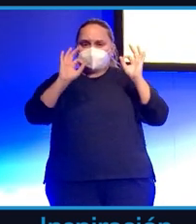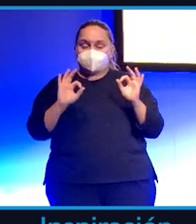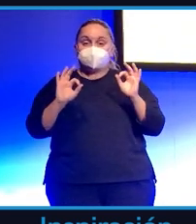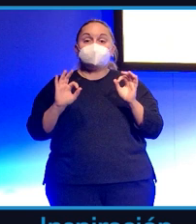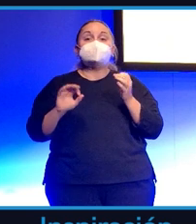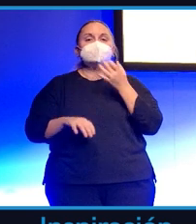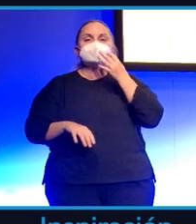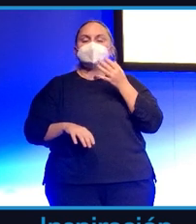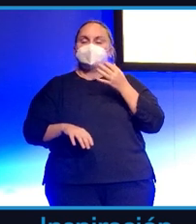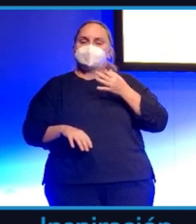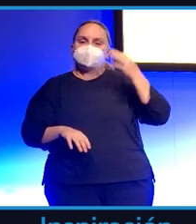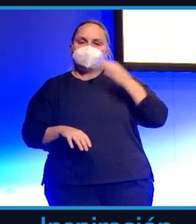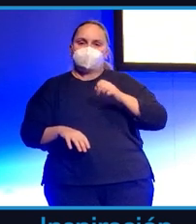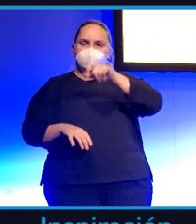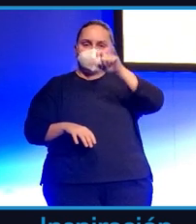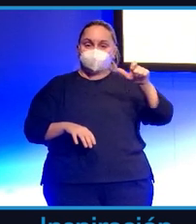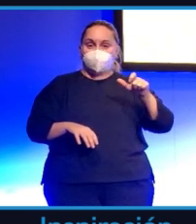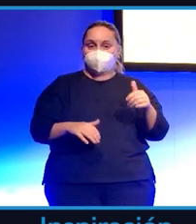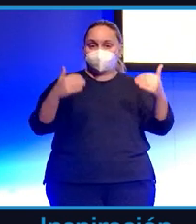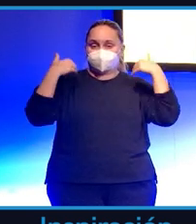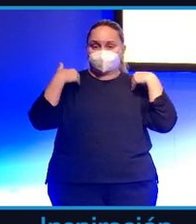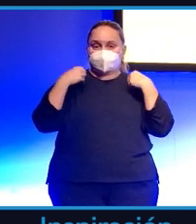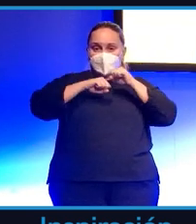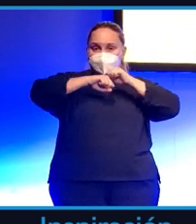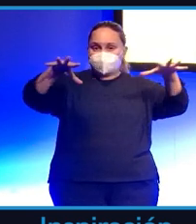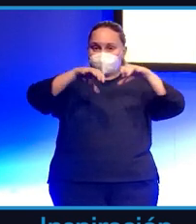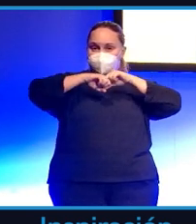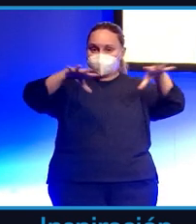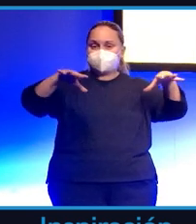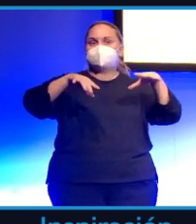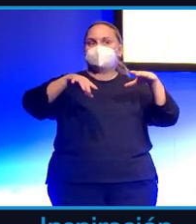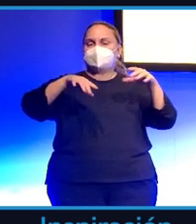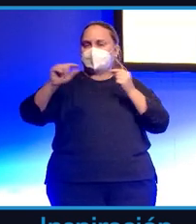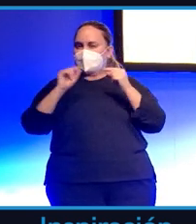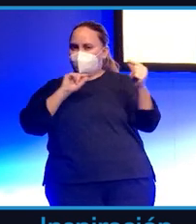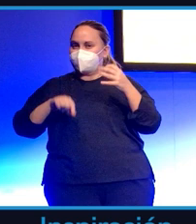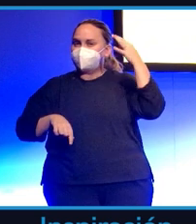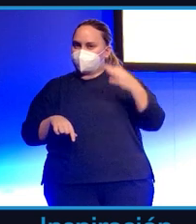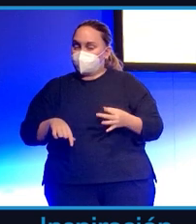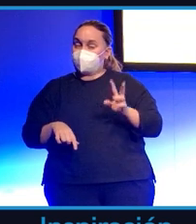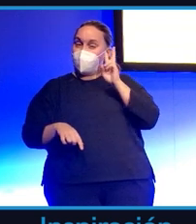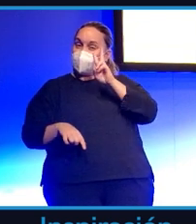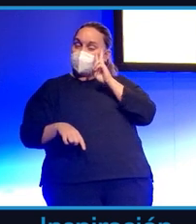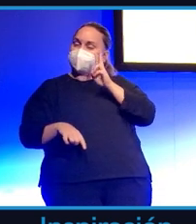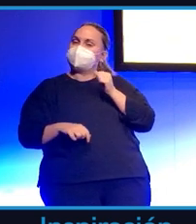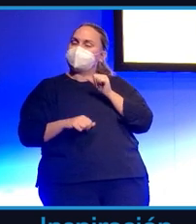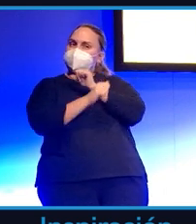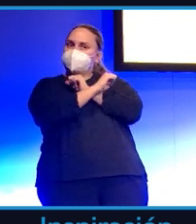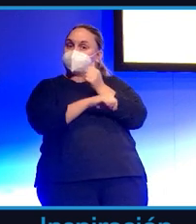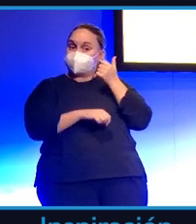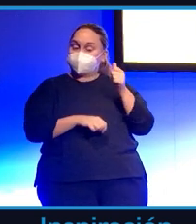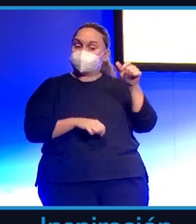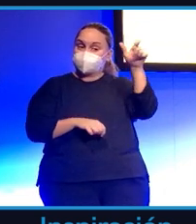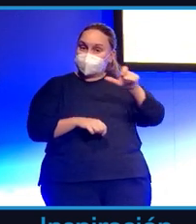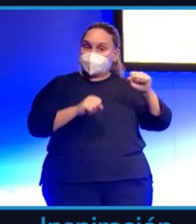muchos jóvenes o muchos streamers porque me he dado cuenta que en todos los coqueteos de los streamers en